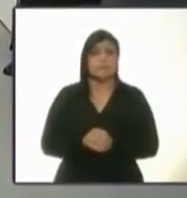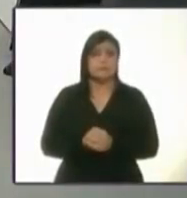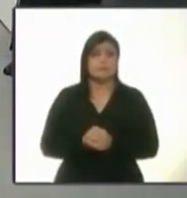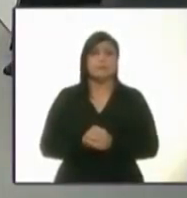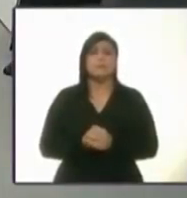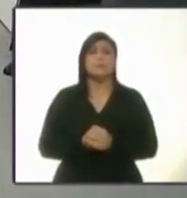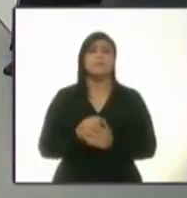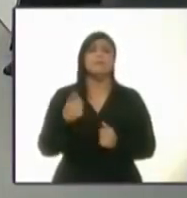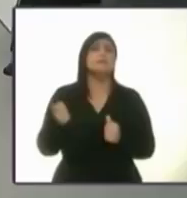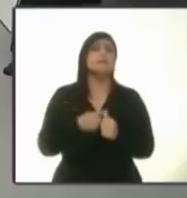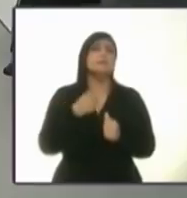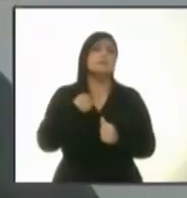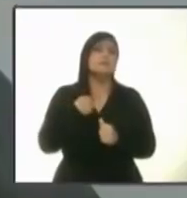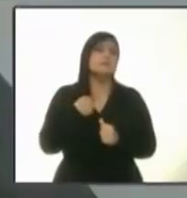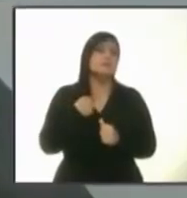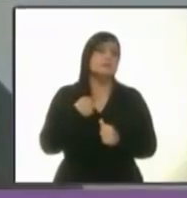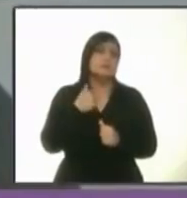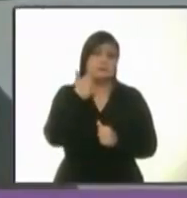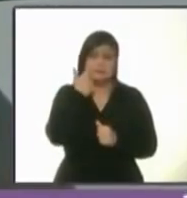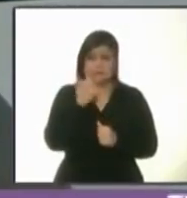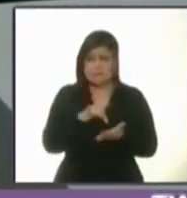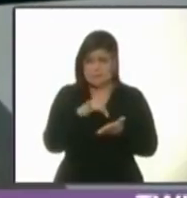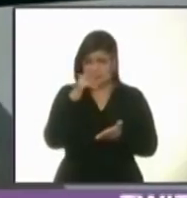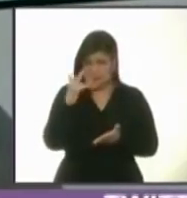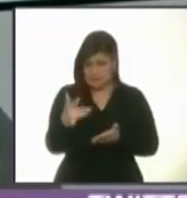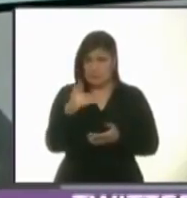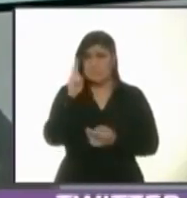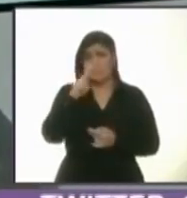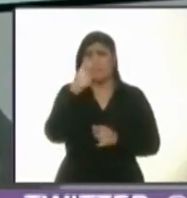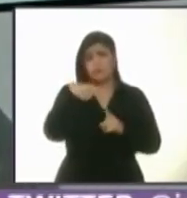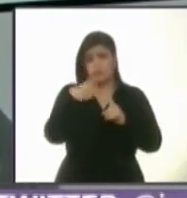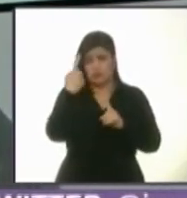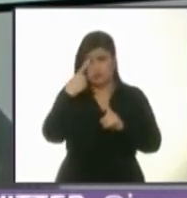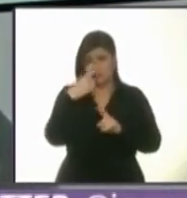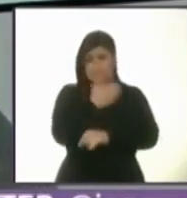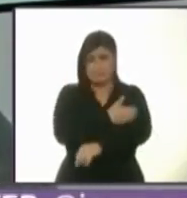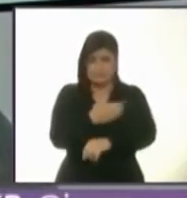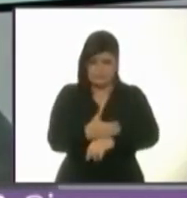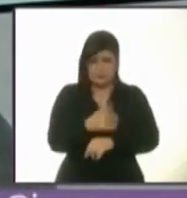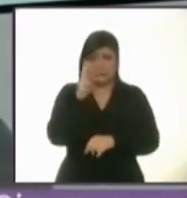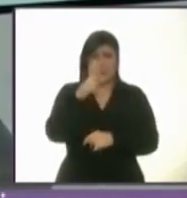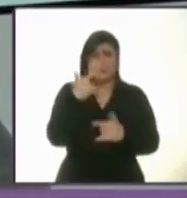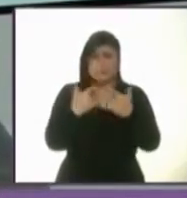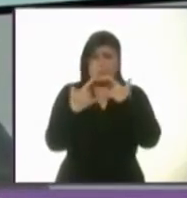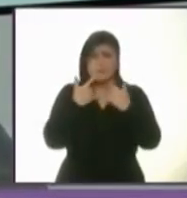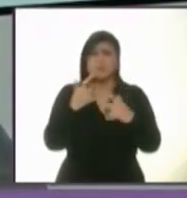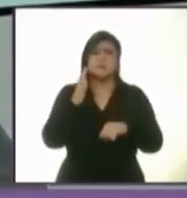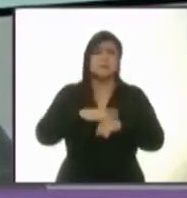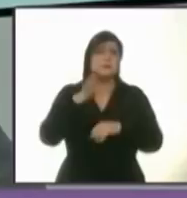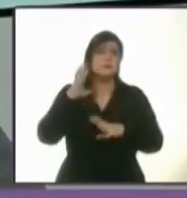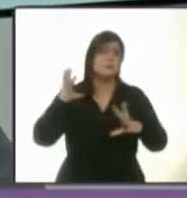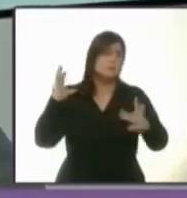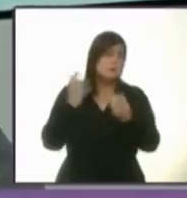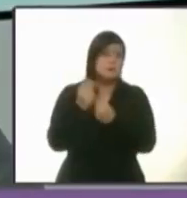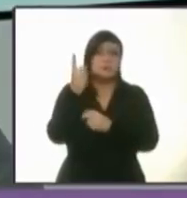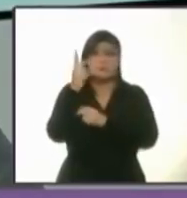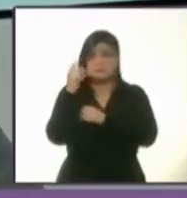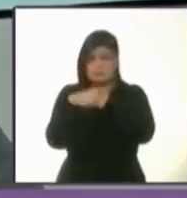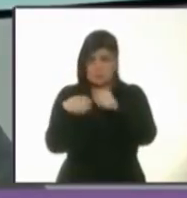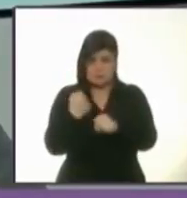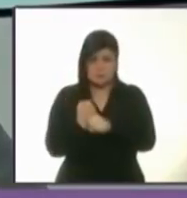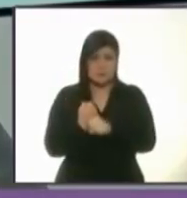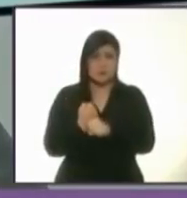Digo que nada, pues quiero agradecer a un compañero de lucha de más de 30 años, a